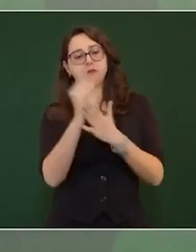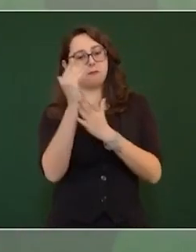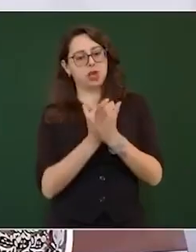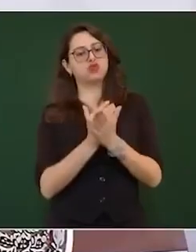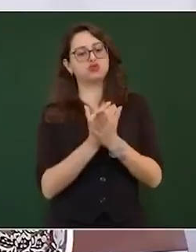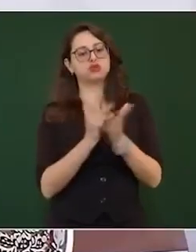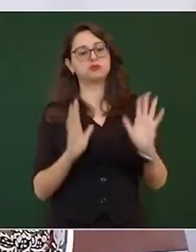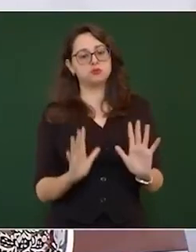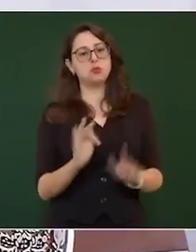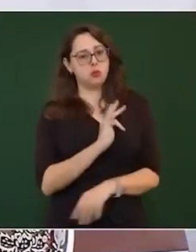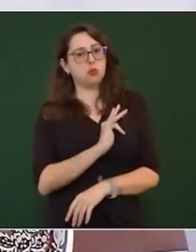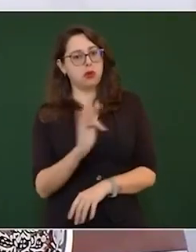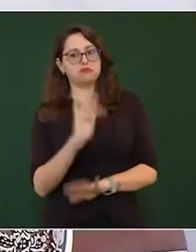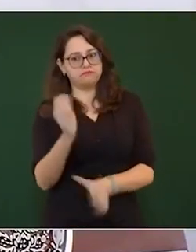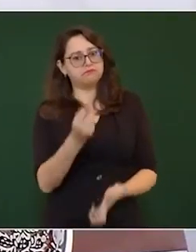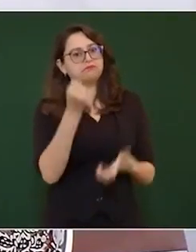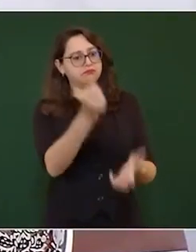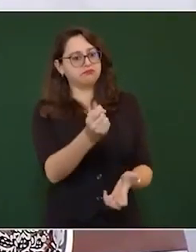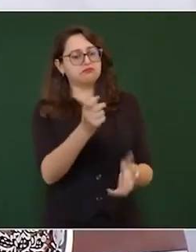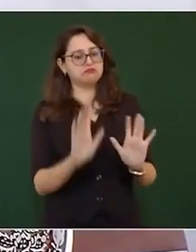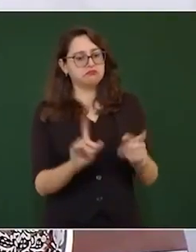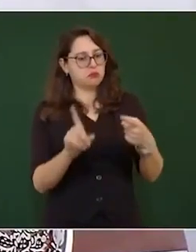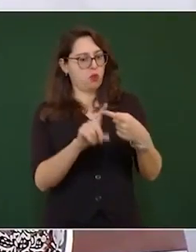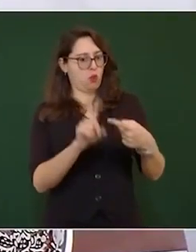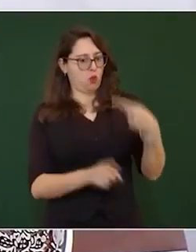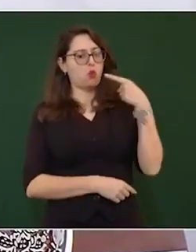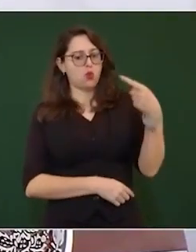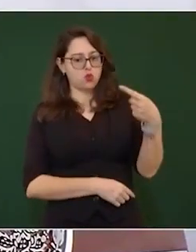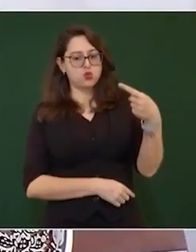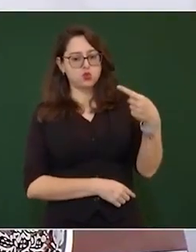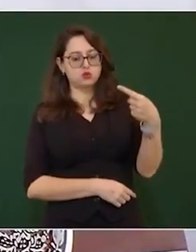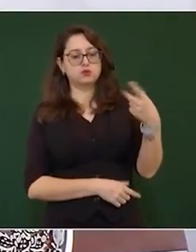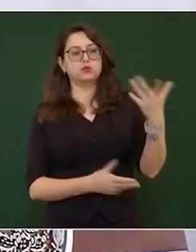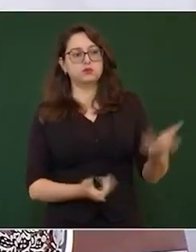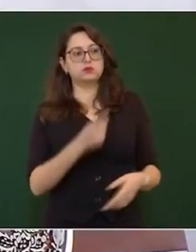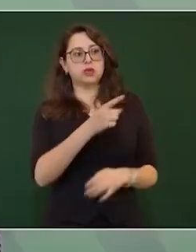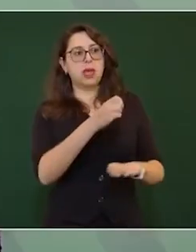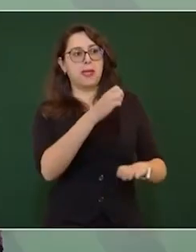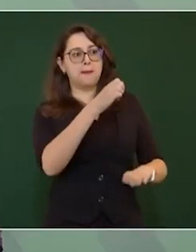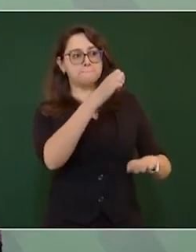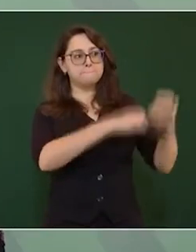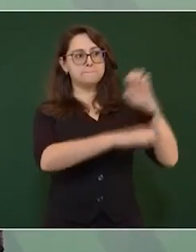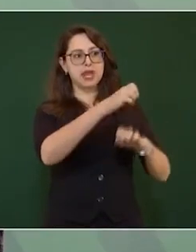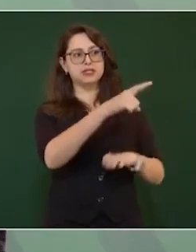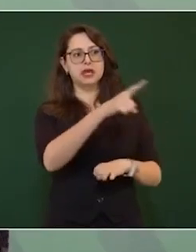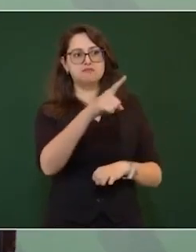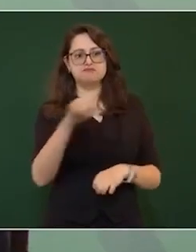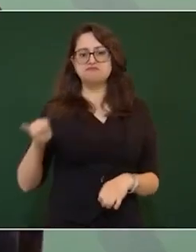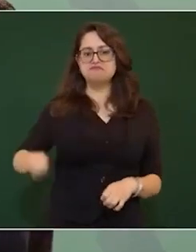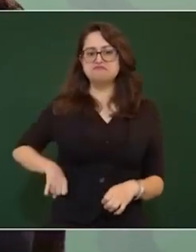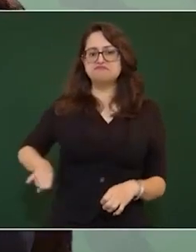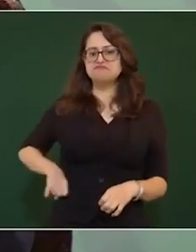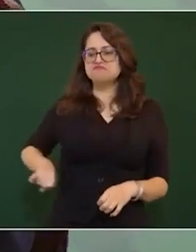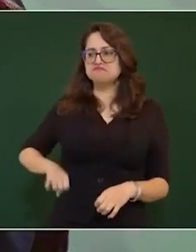Pero es un proyecto que hay empresas ferroviarias interesadas, de las